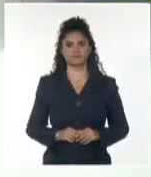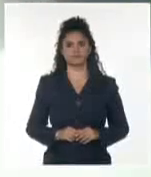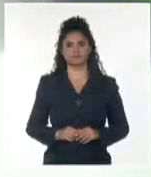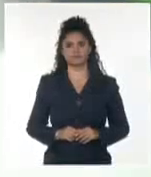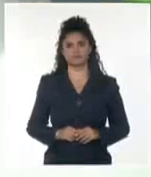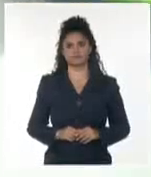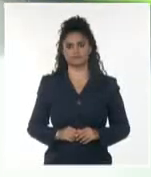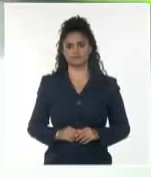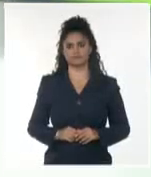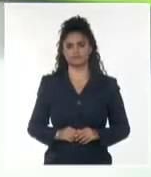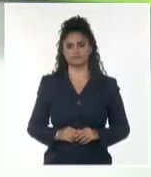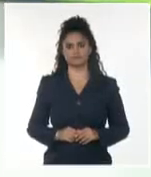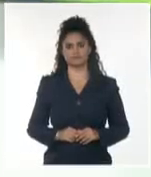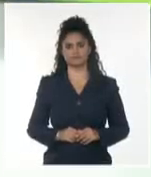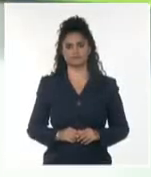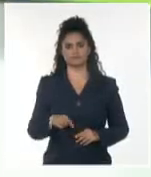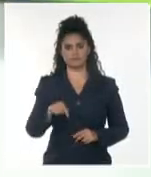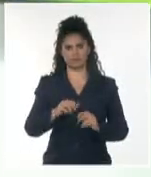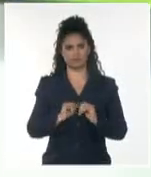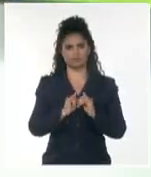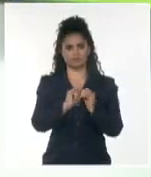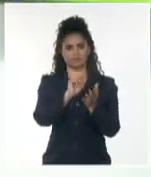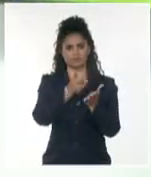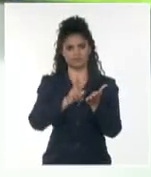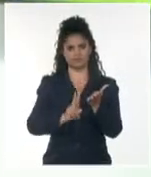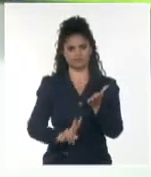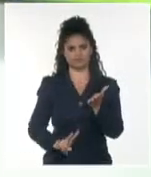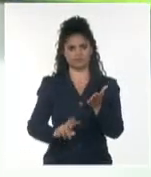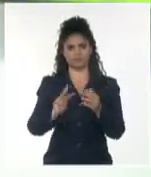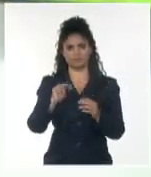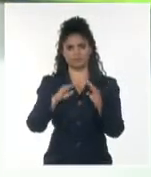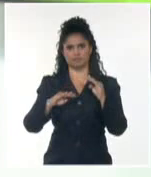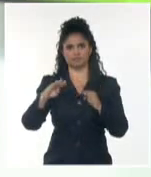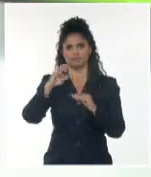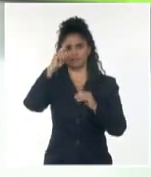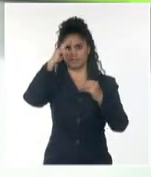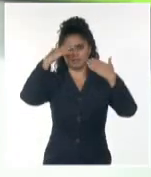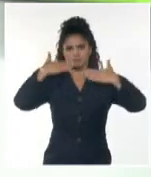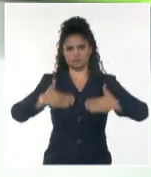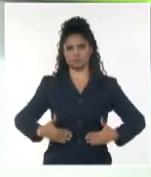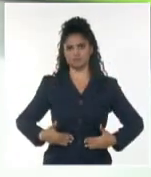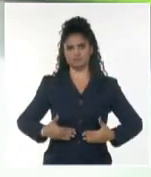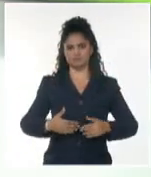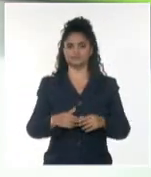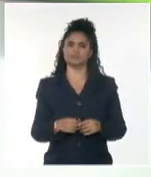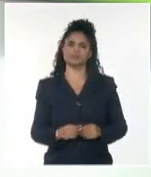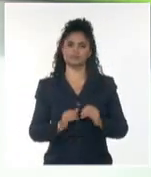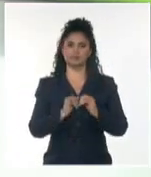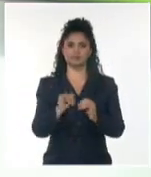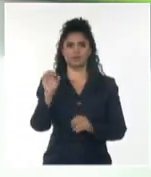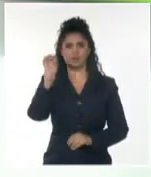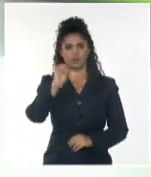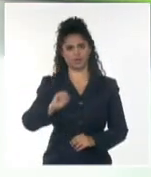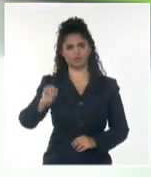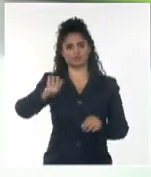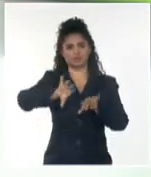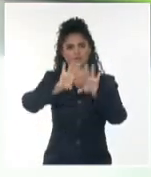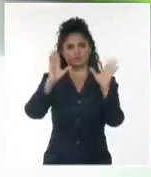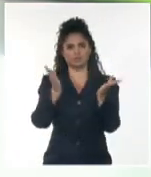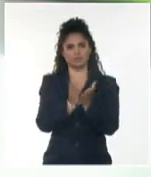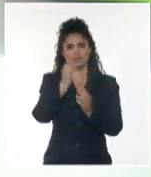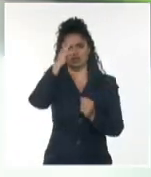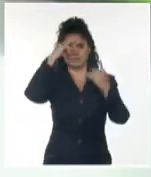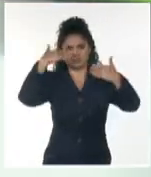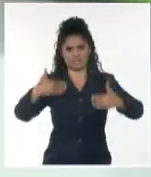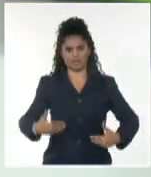Y a continuación damos lectura a una nota informativa del Ministerio de Salud Pública, la cual señala que la Organización Panamericana de la Salud ha emitido